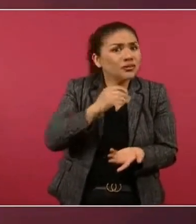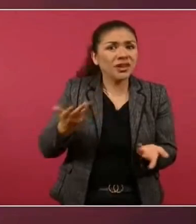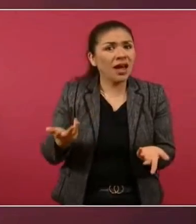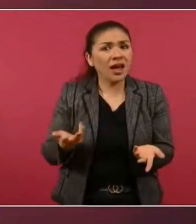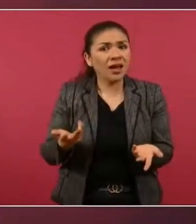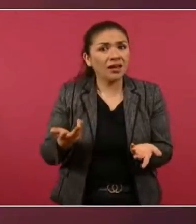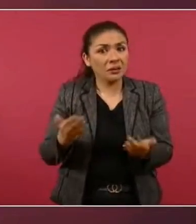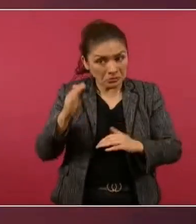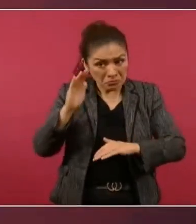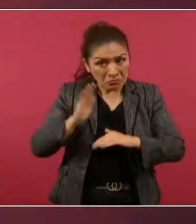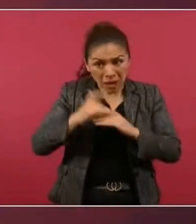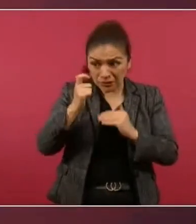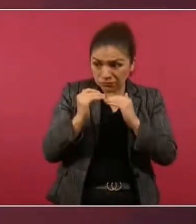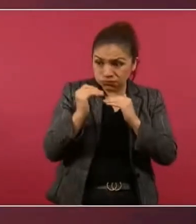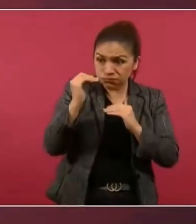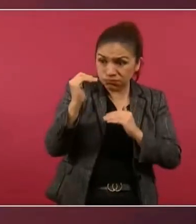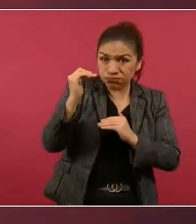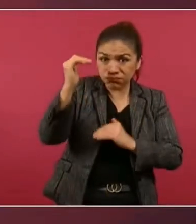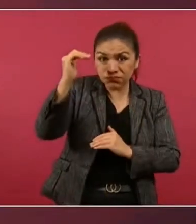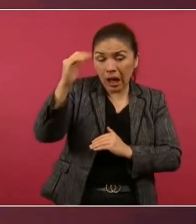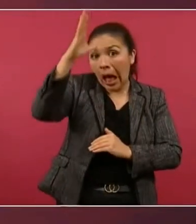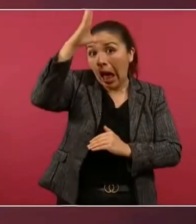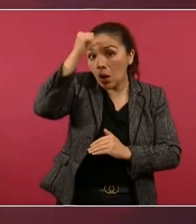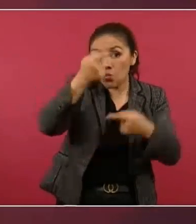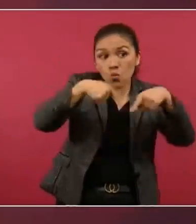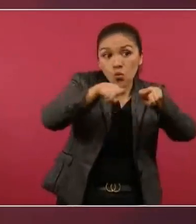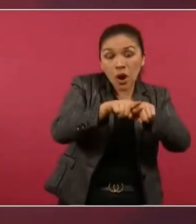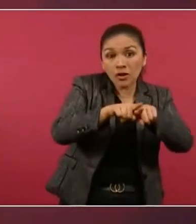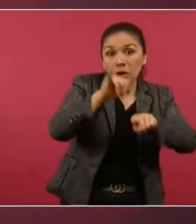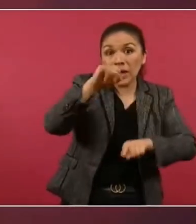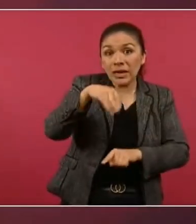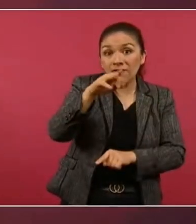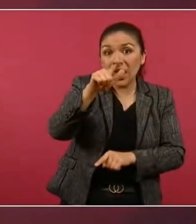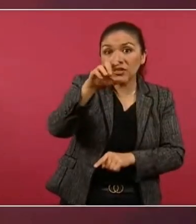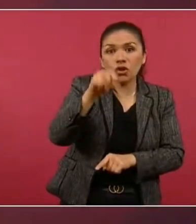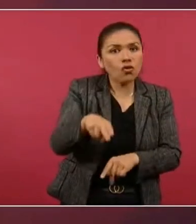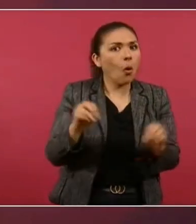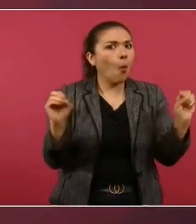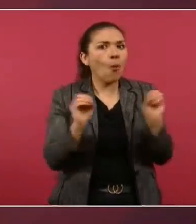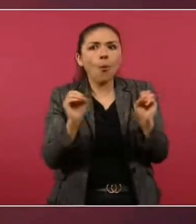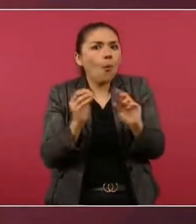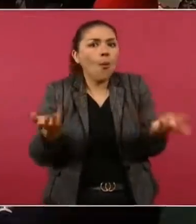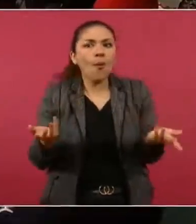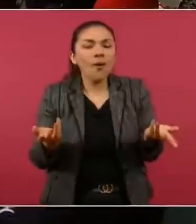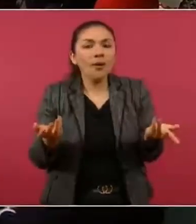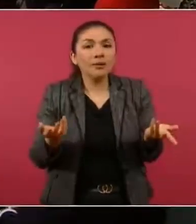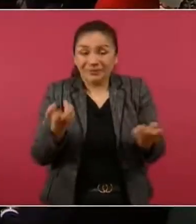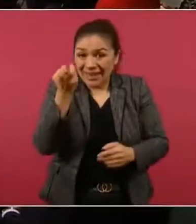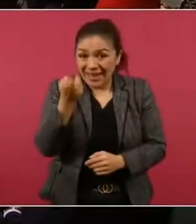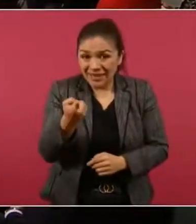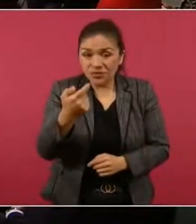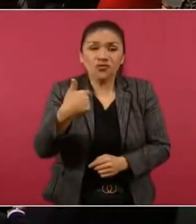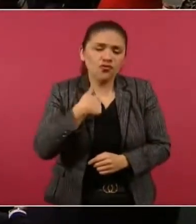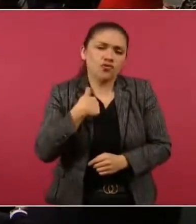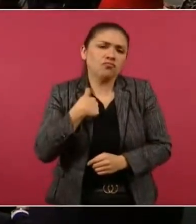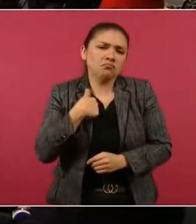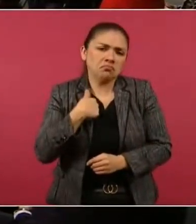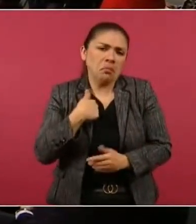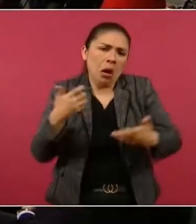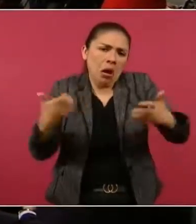no ha aumentado ni siquiera de conformidad con la inflación. Entonces, eso es lo que yo puedo hacer.